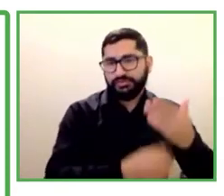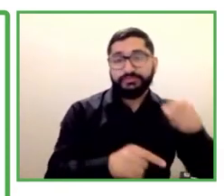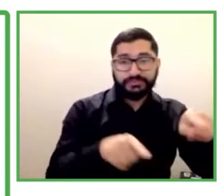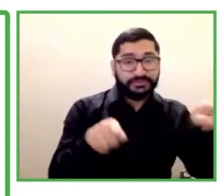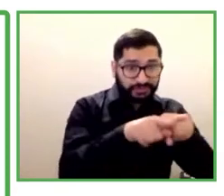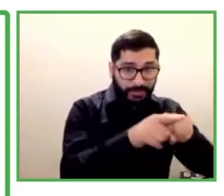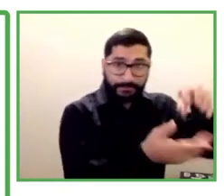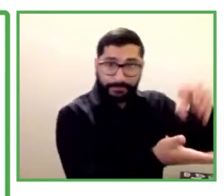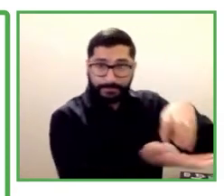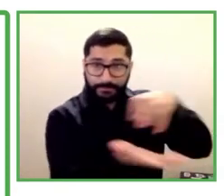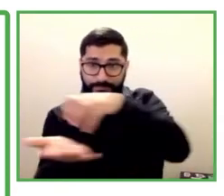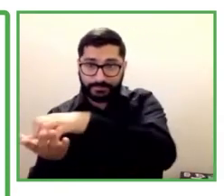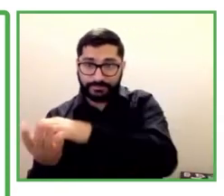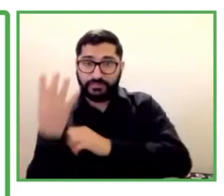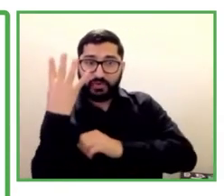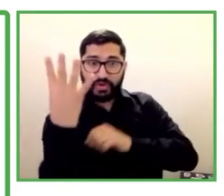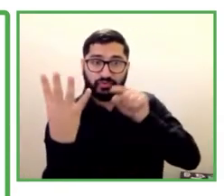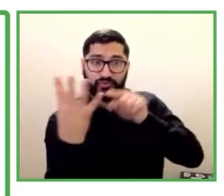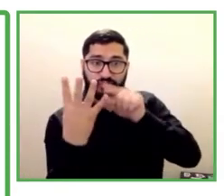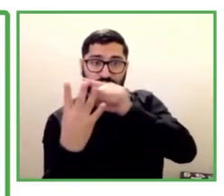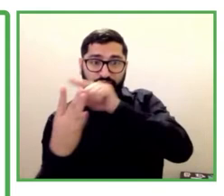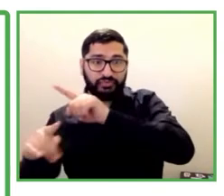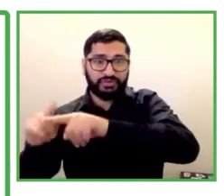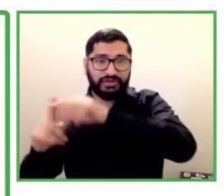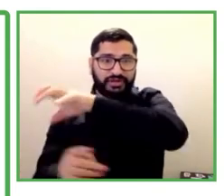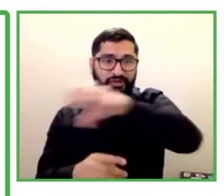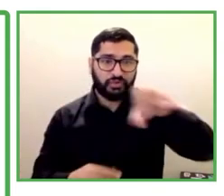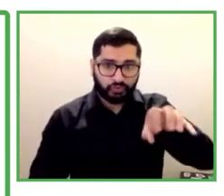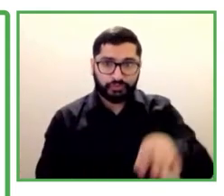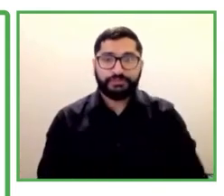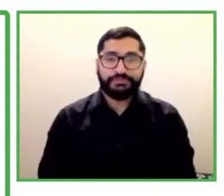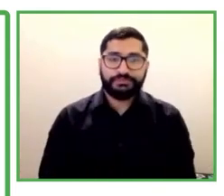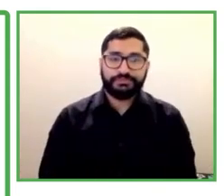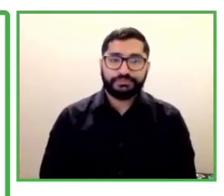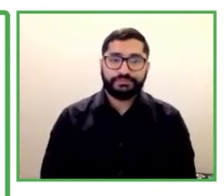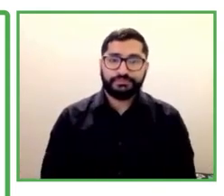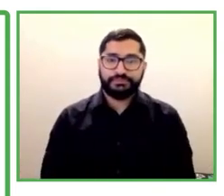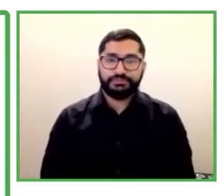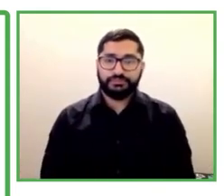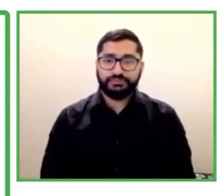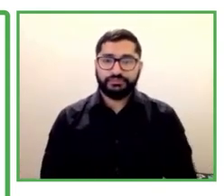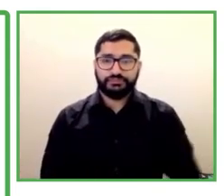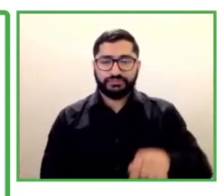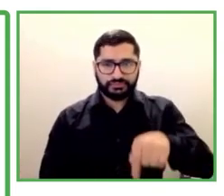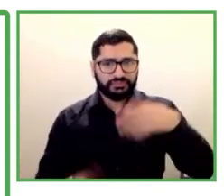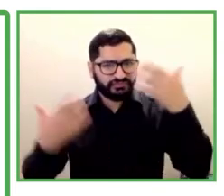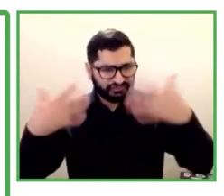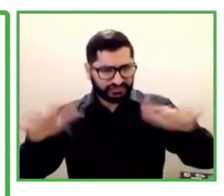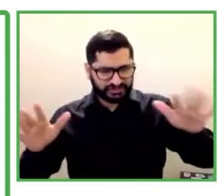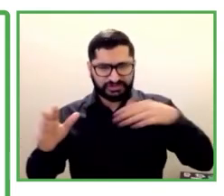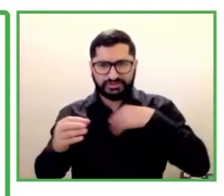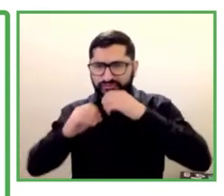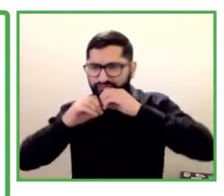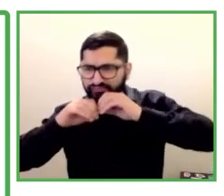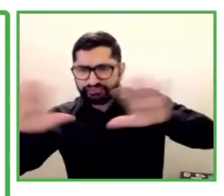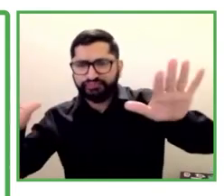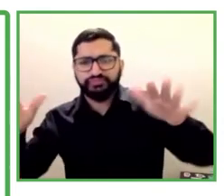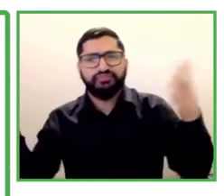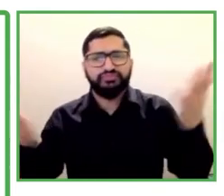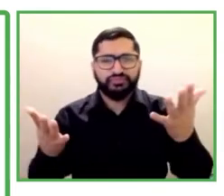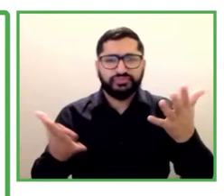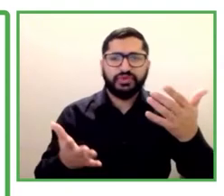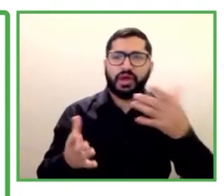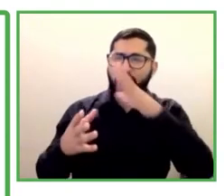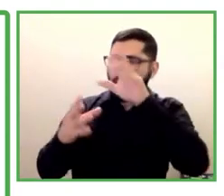Las noticias que les traigo hoy es que en respuesta a la exclusión que trajo el COVID-19 decidimos